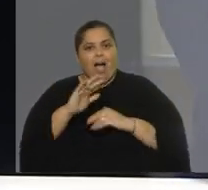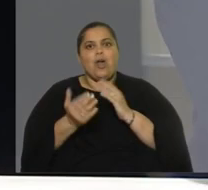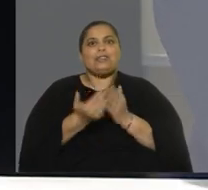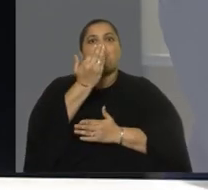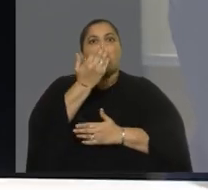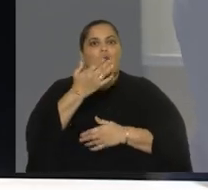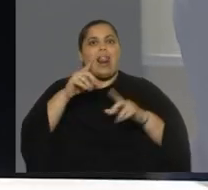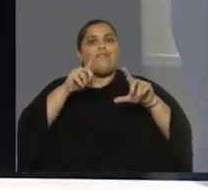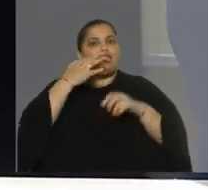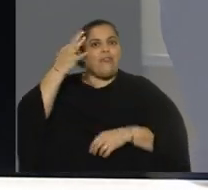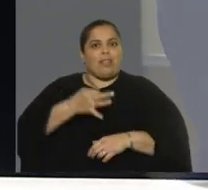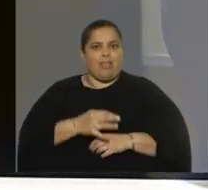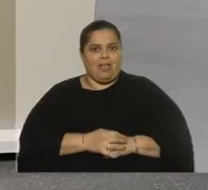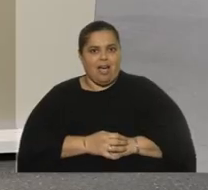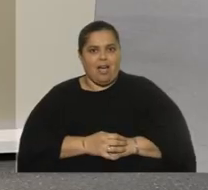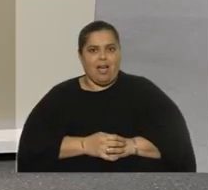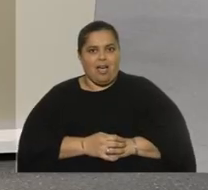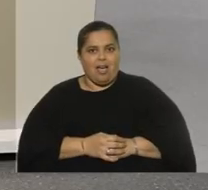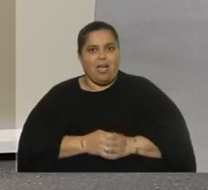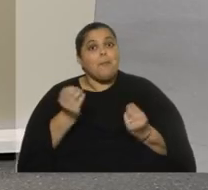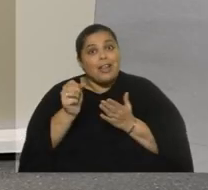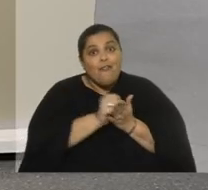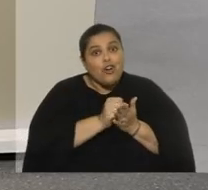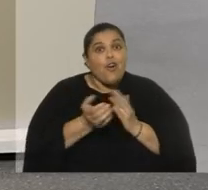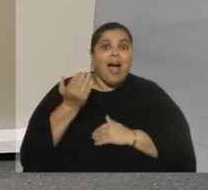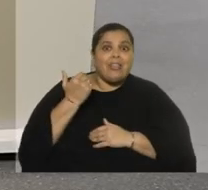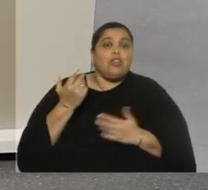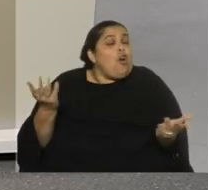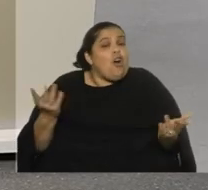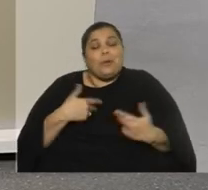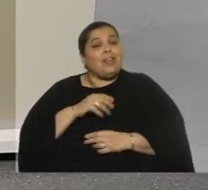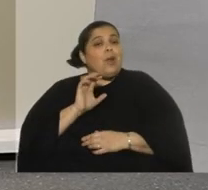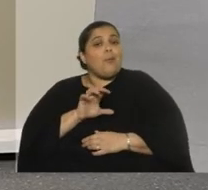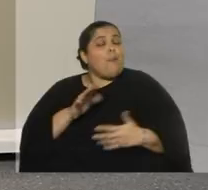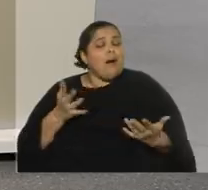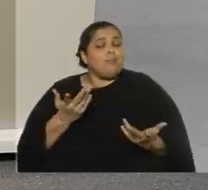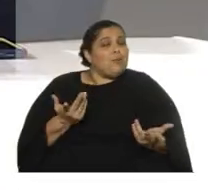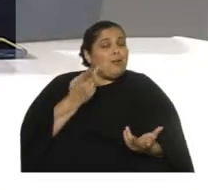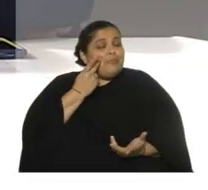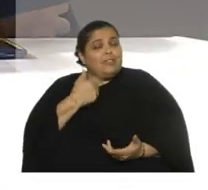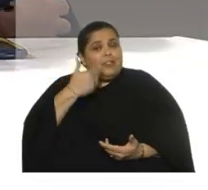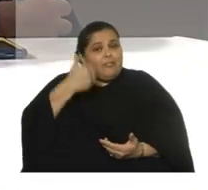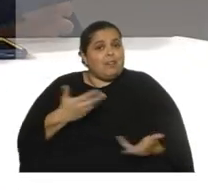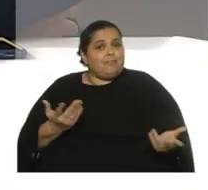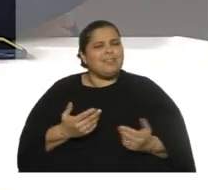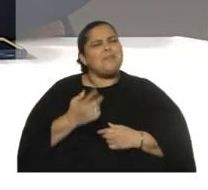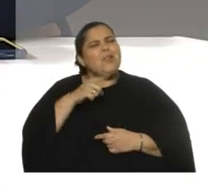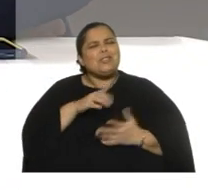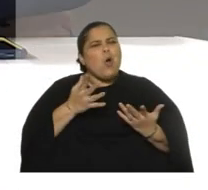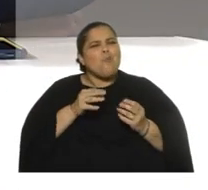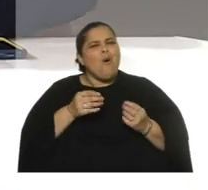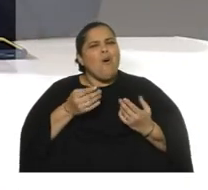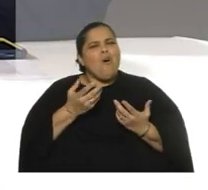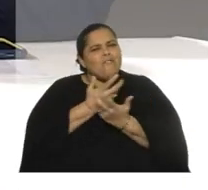verdadera. ¿Y por haber borrado la otra? No. Si es una picardía, ¿Pero es una picardía o es realmente envenenar el debate público?